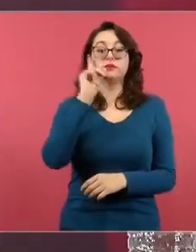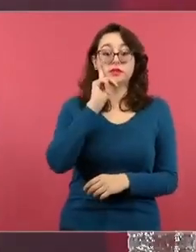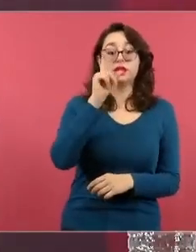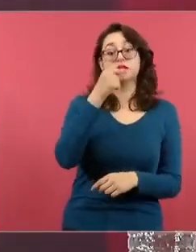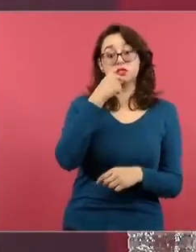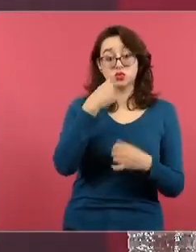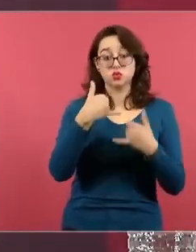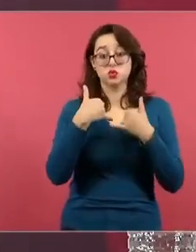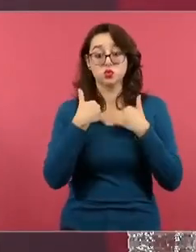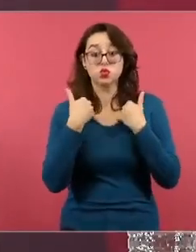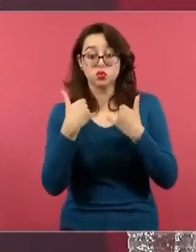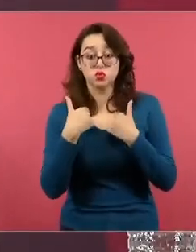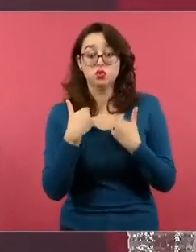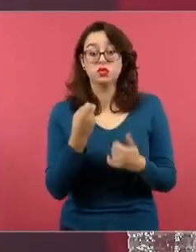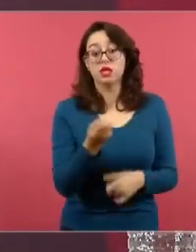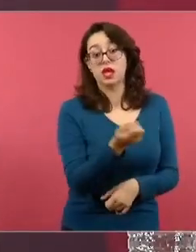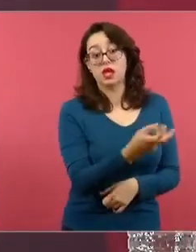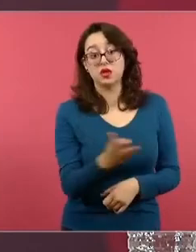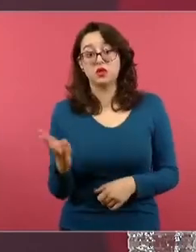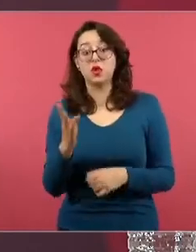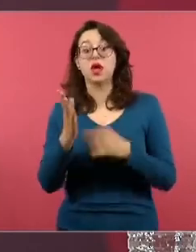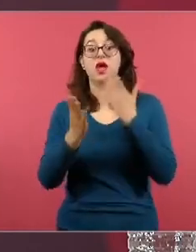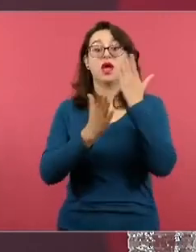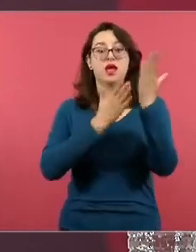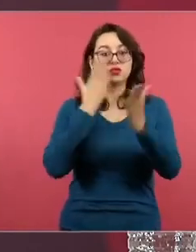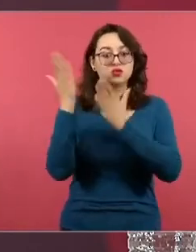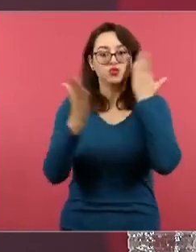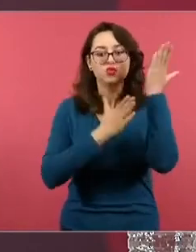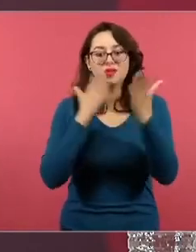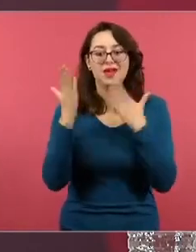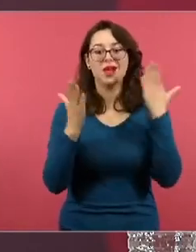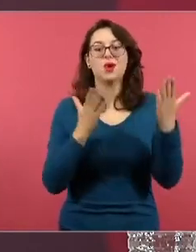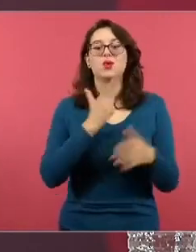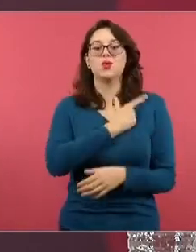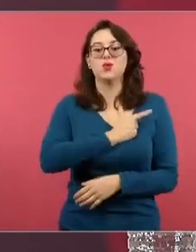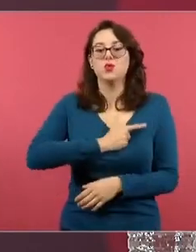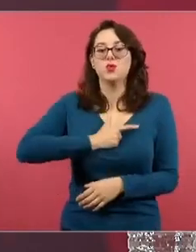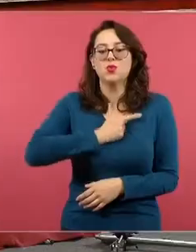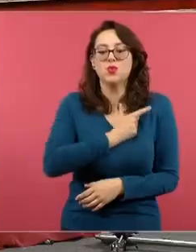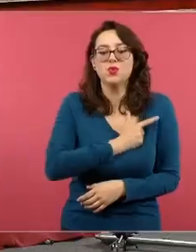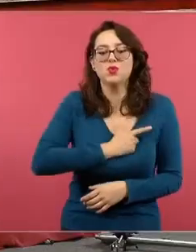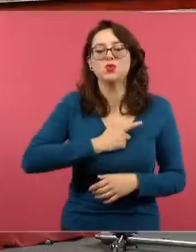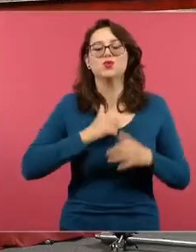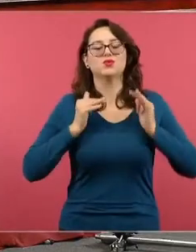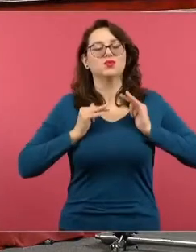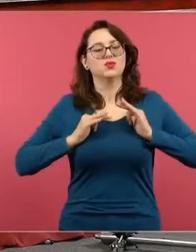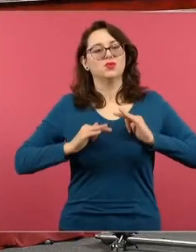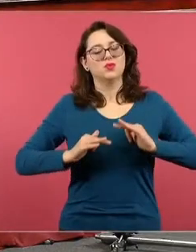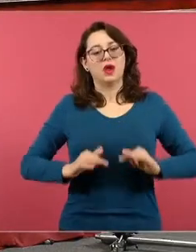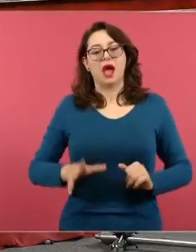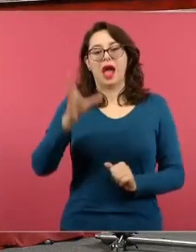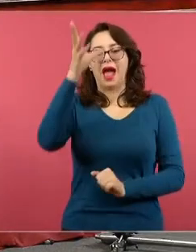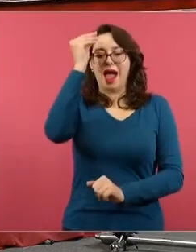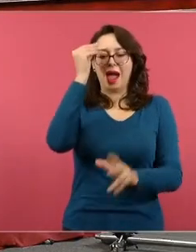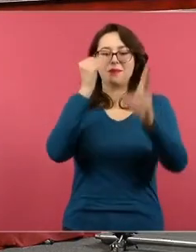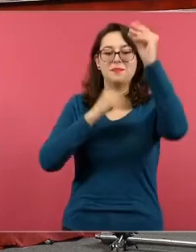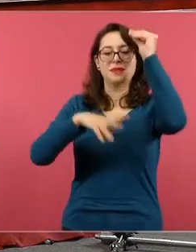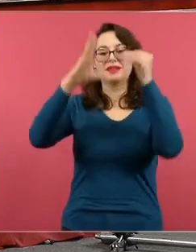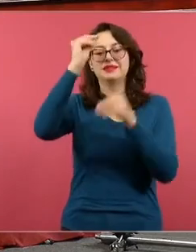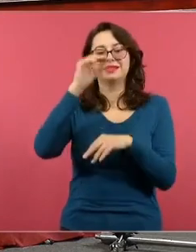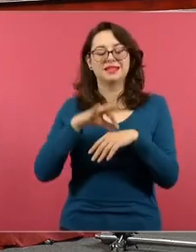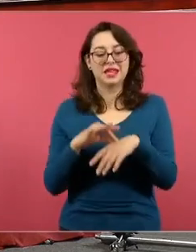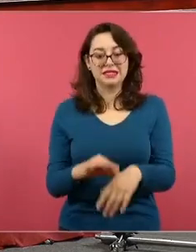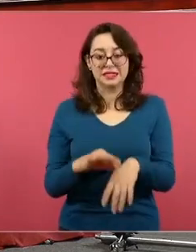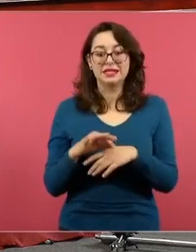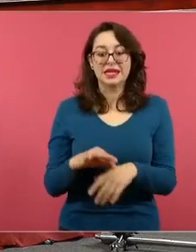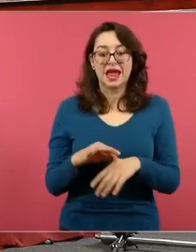adolescentes vayan a la escuela y encuentren un espacio agradable de aprendizaje significativo y que